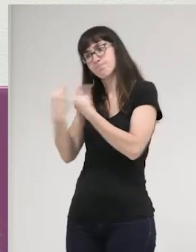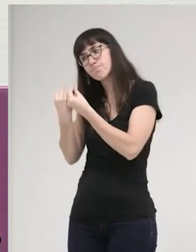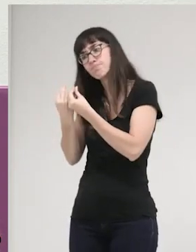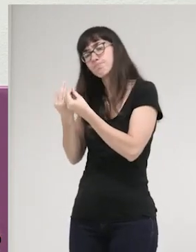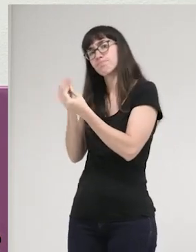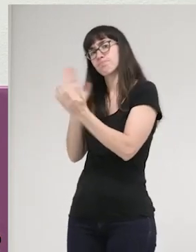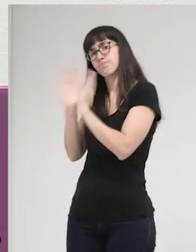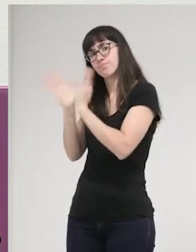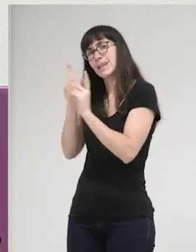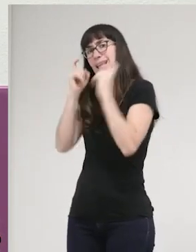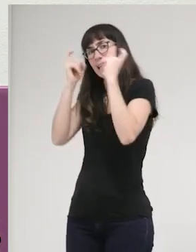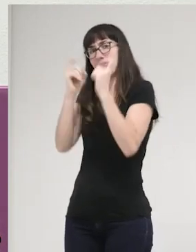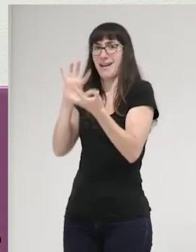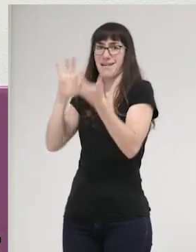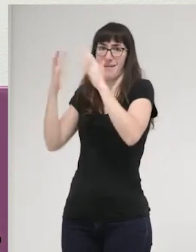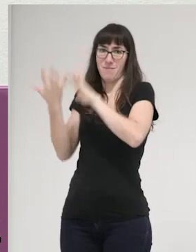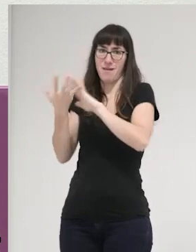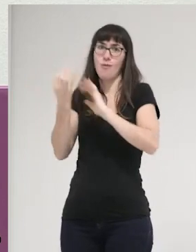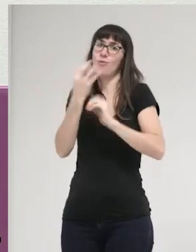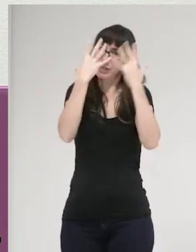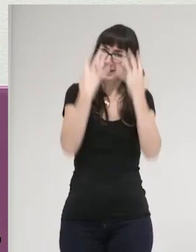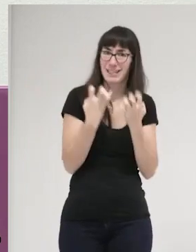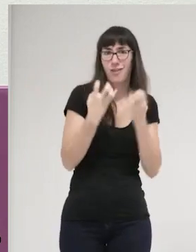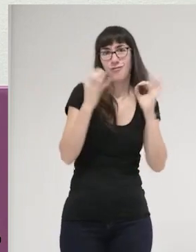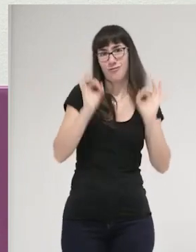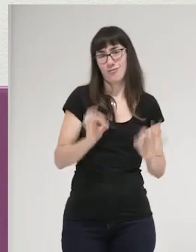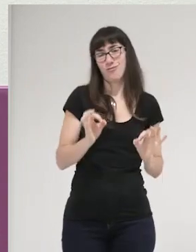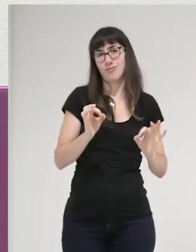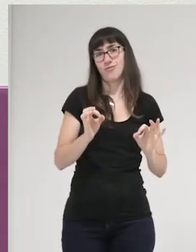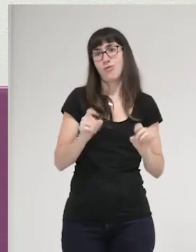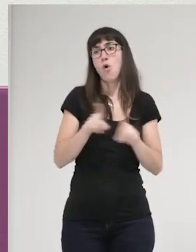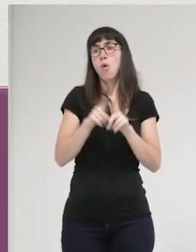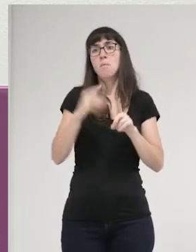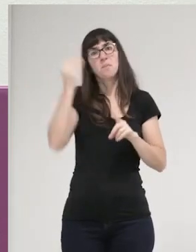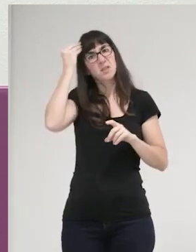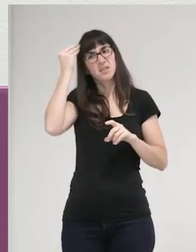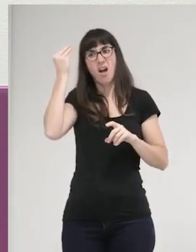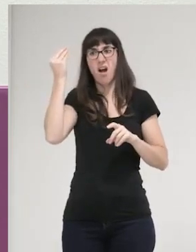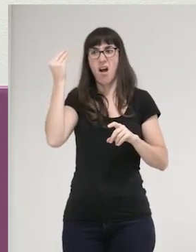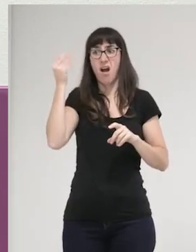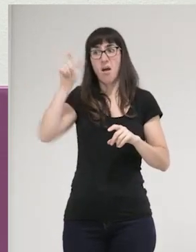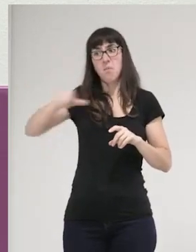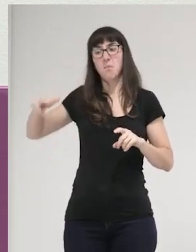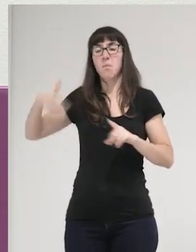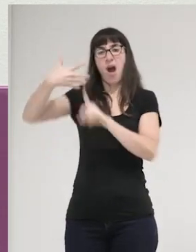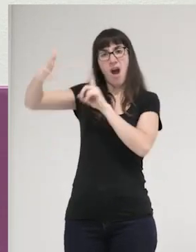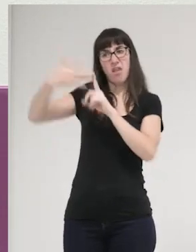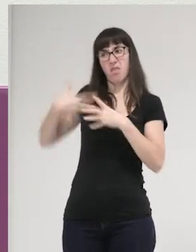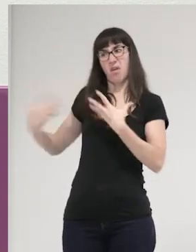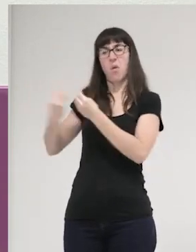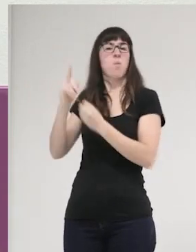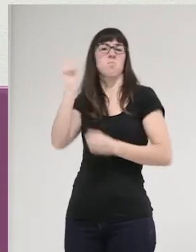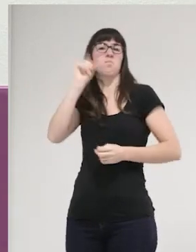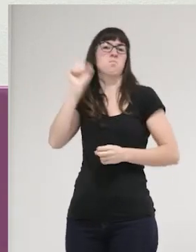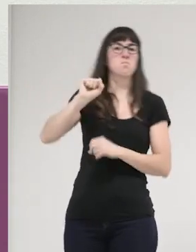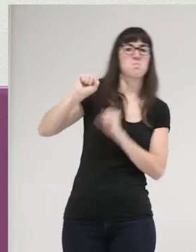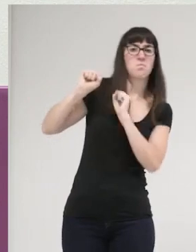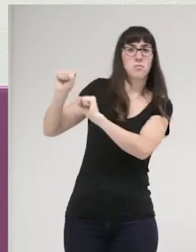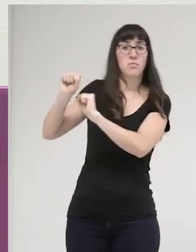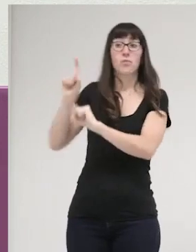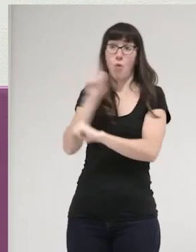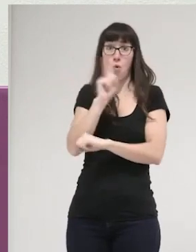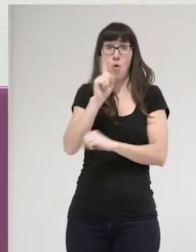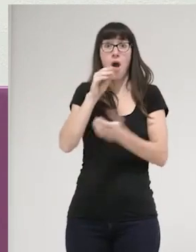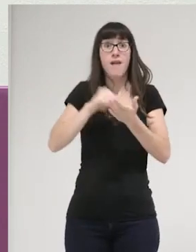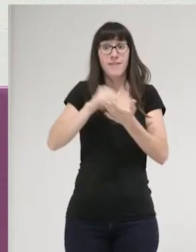y no como algo que va en detrimento de, o sea, el acompañamiento a las personas que agreden, también teniendo en cuenta que muchas veces